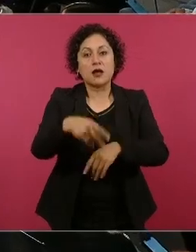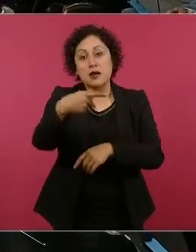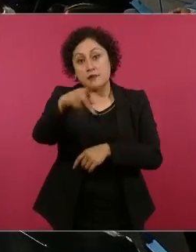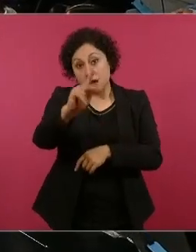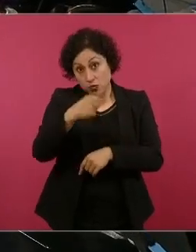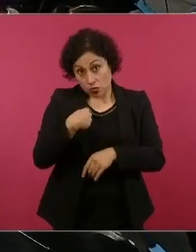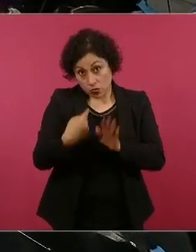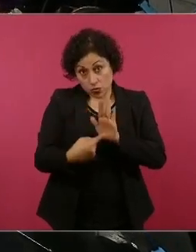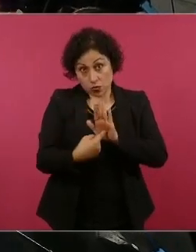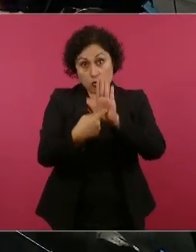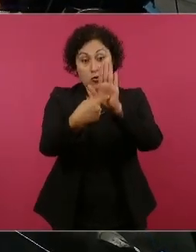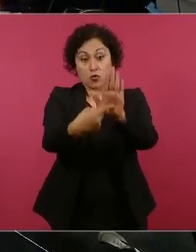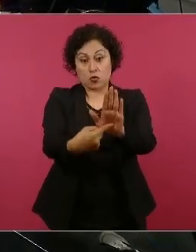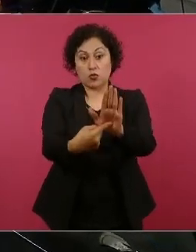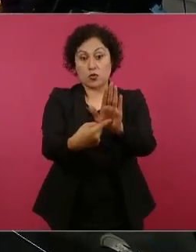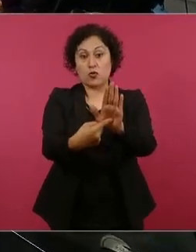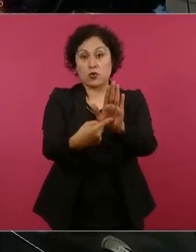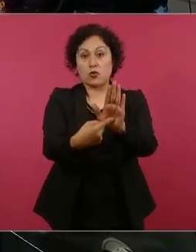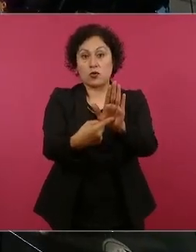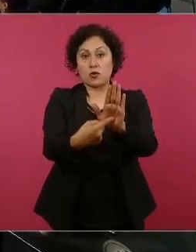donde usan mi imagen.